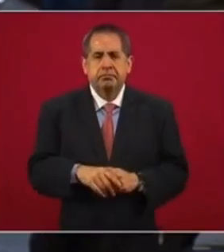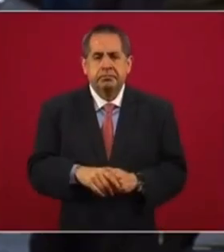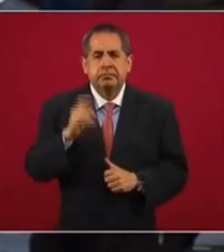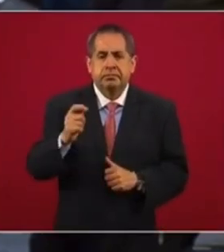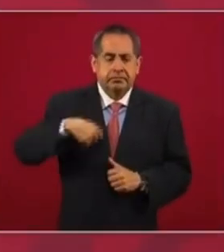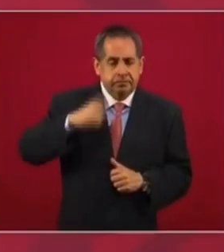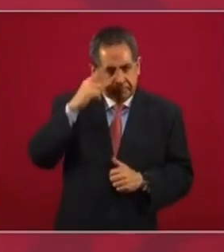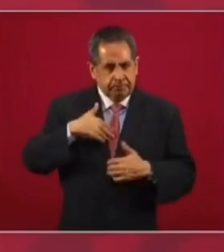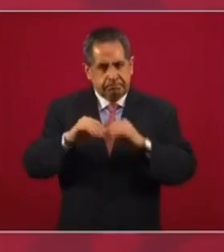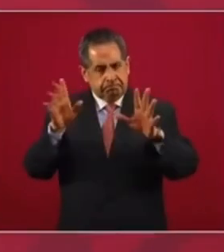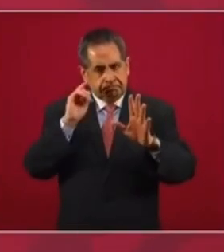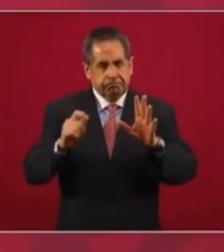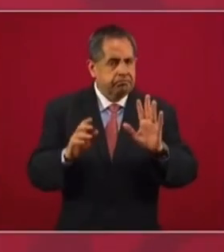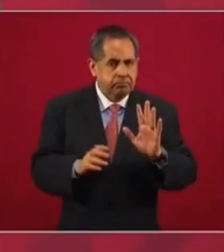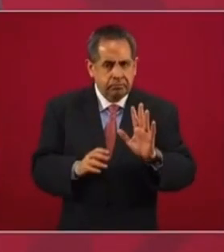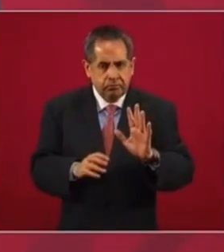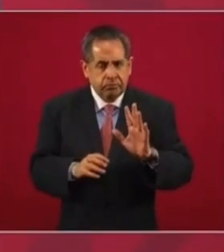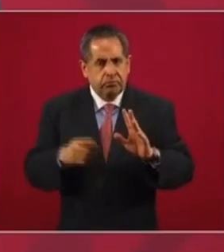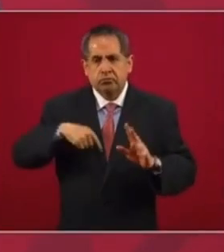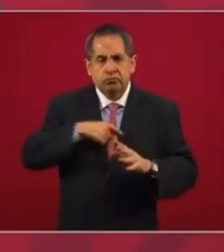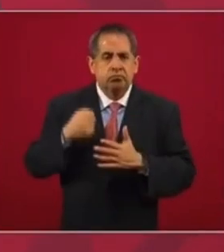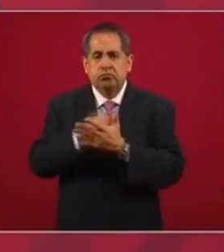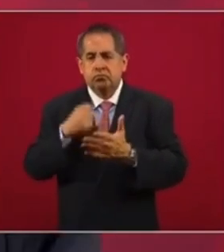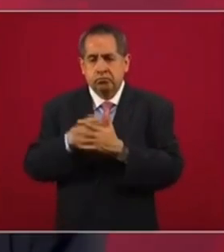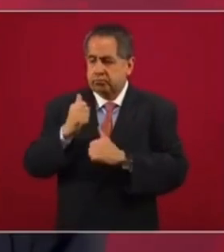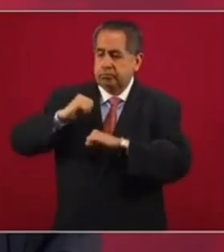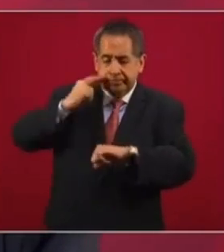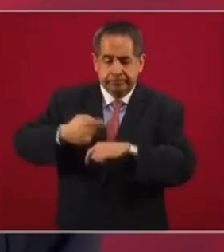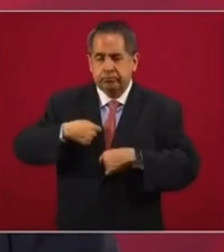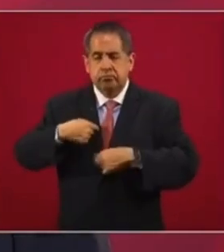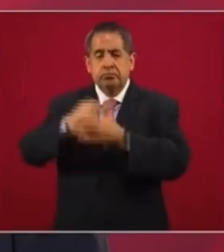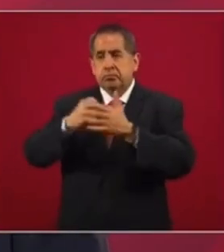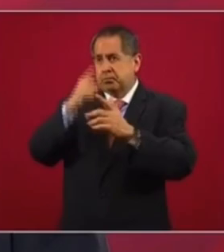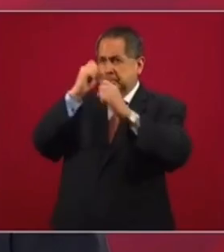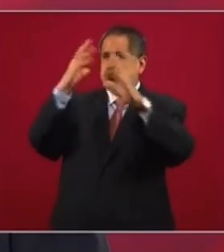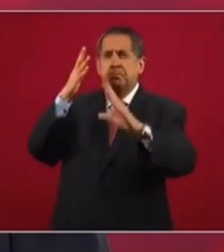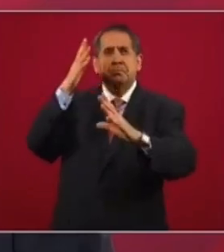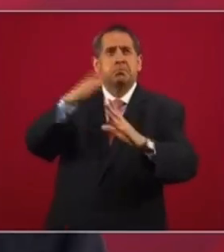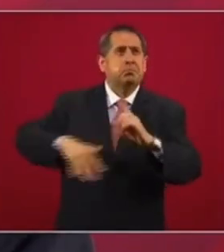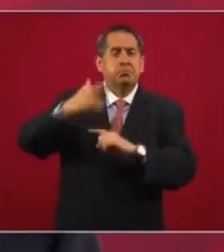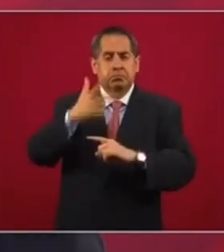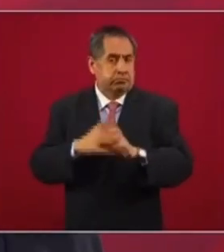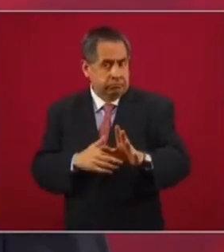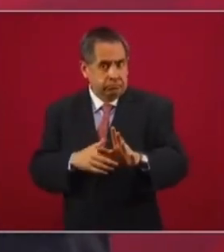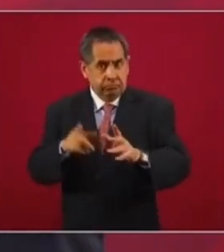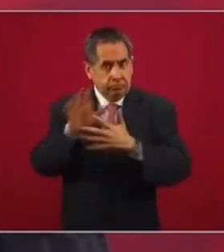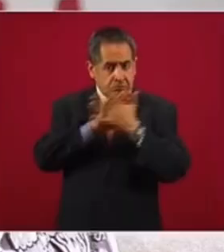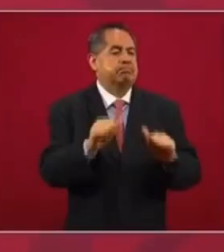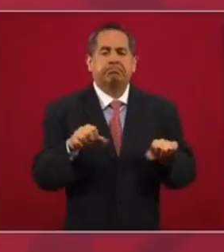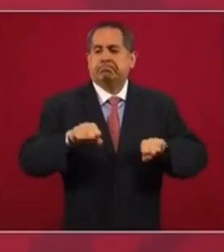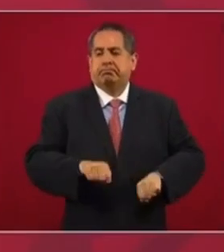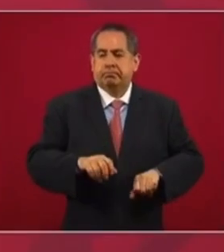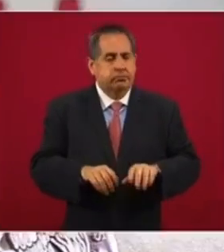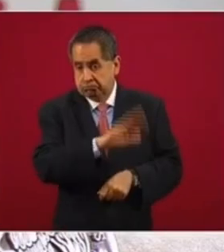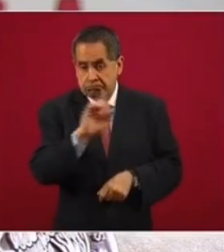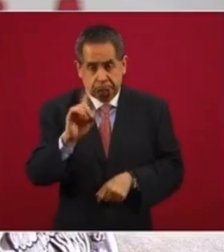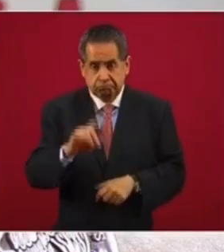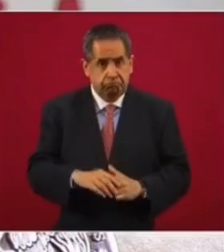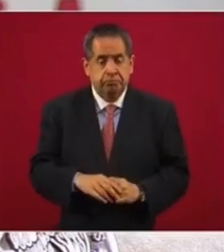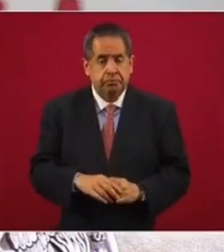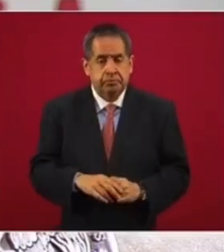Y que se entienda bien. No se lucha por cargos, se lucha por ideales, se lucha por principios. Que nadie se confunda que es lo mismo. Van a ir